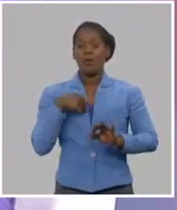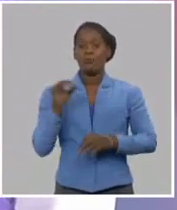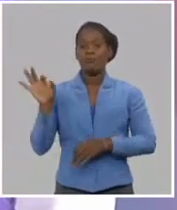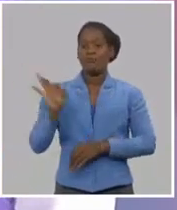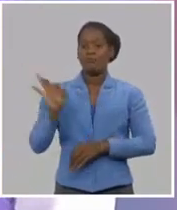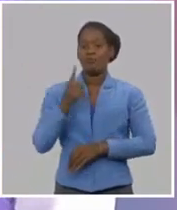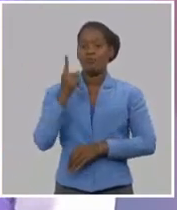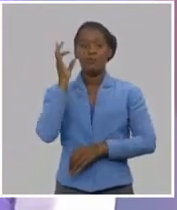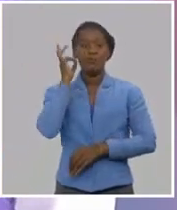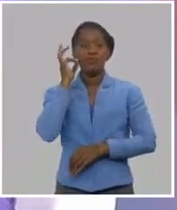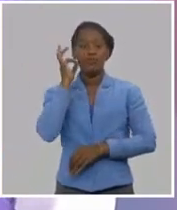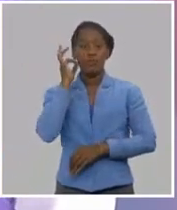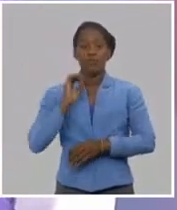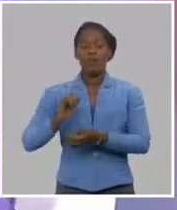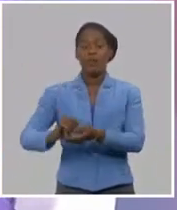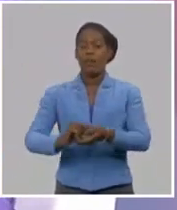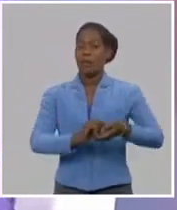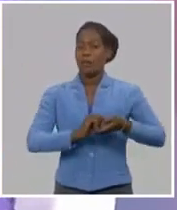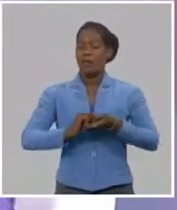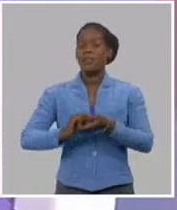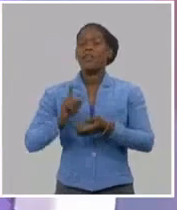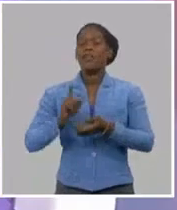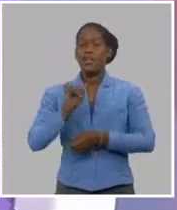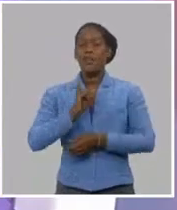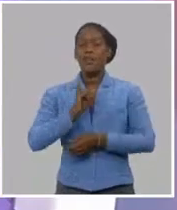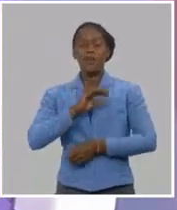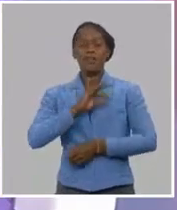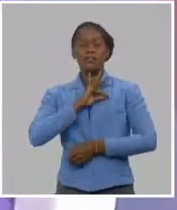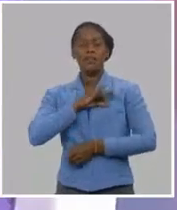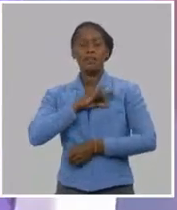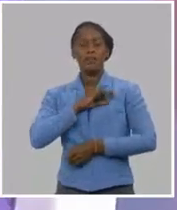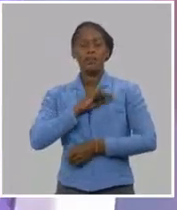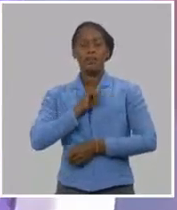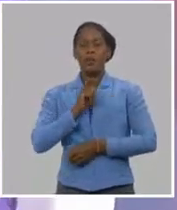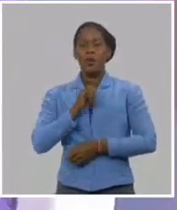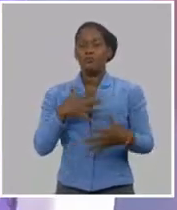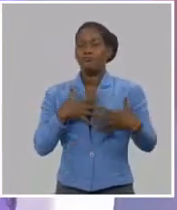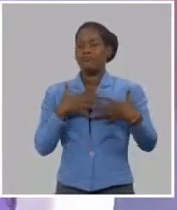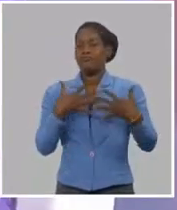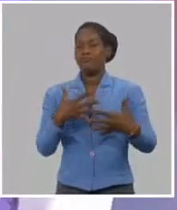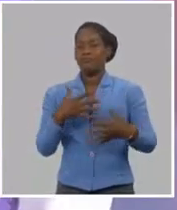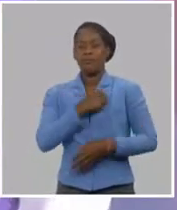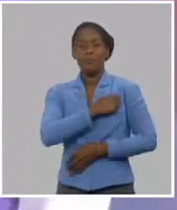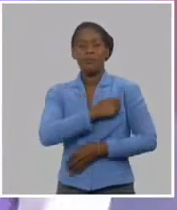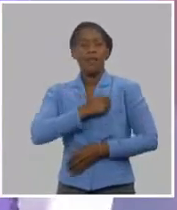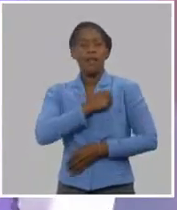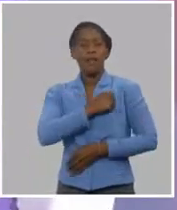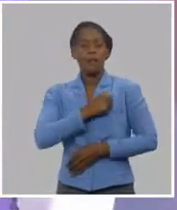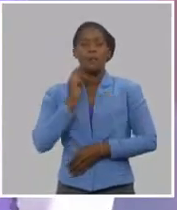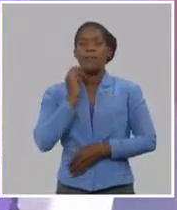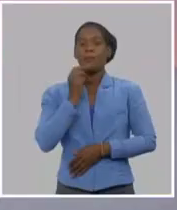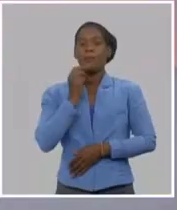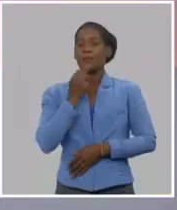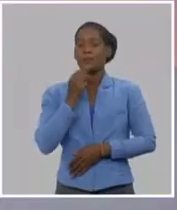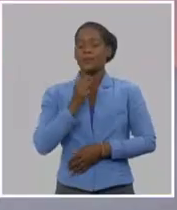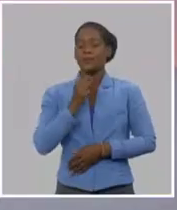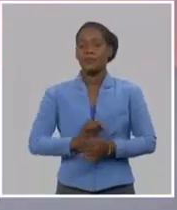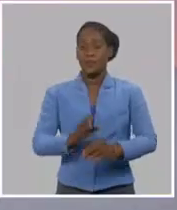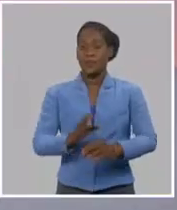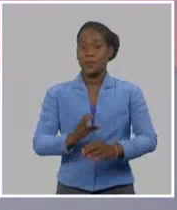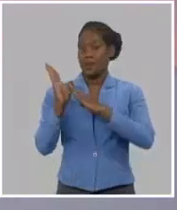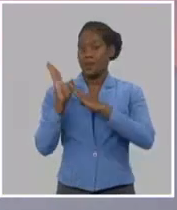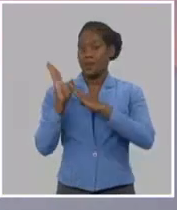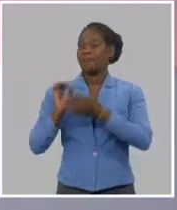invitada que también siente esa pasión por la obra de José Martí. Nos acompaña esta noche Lil María